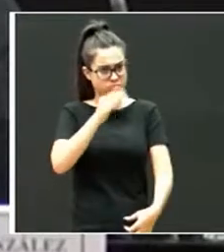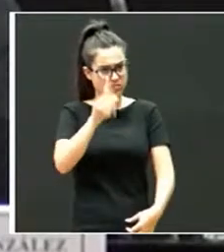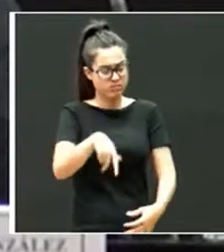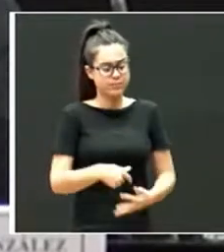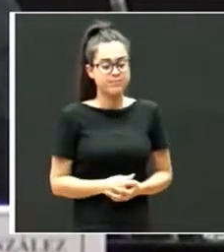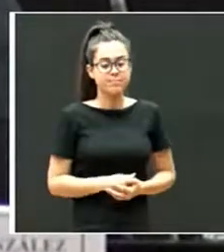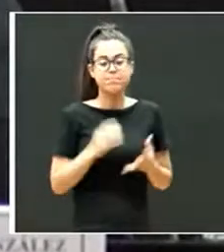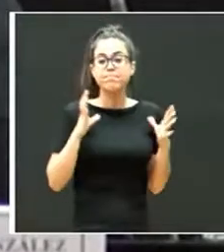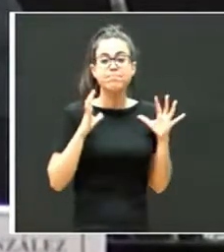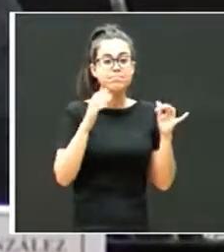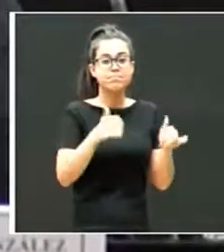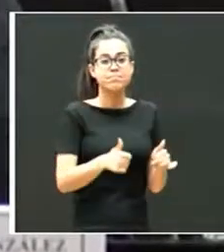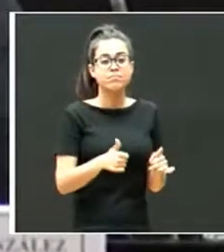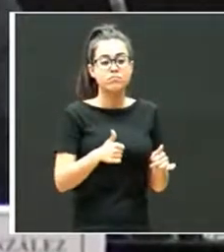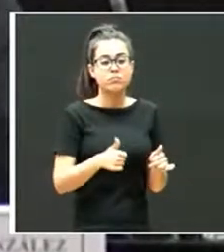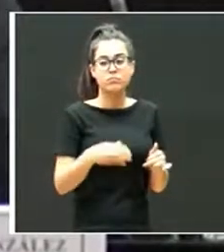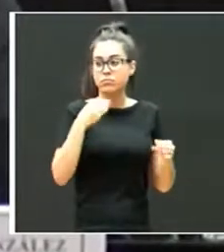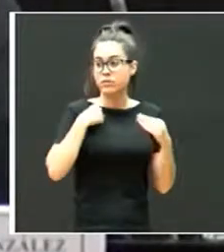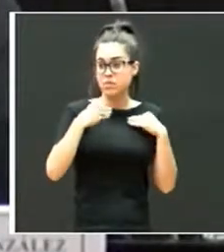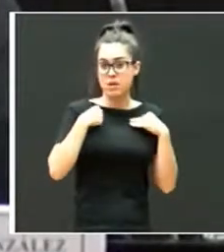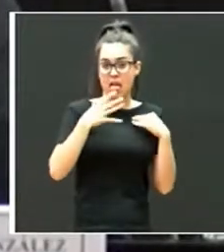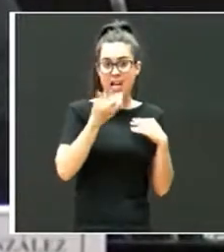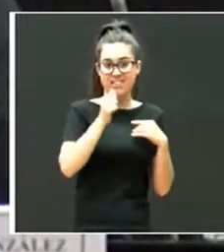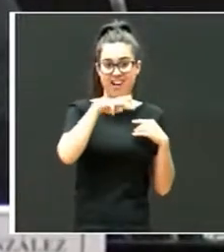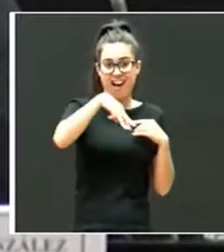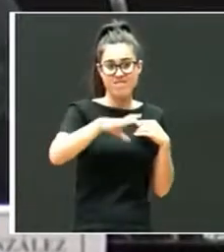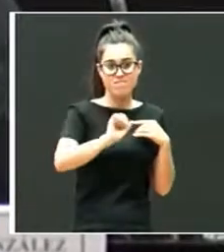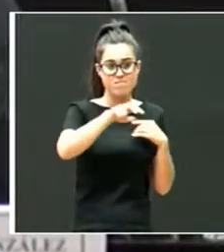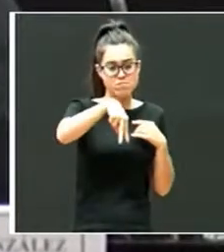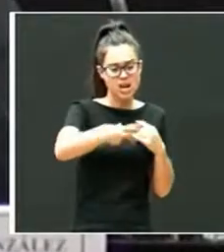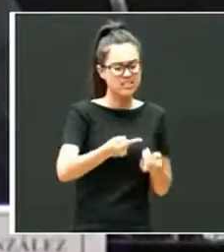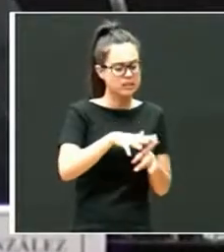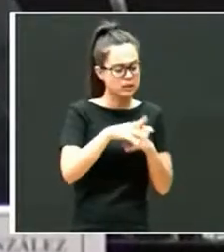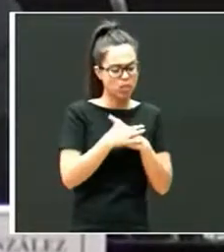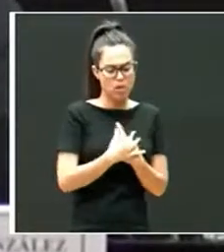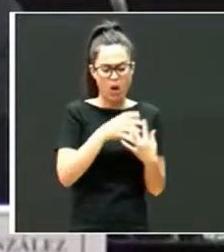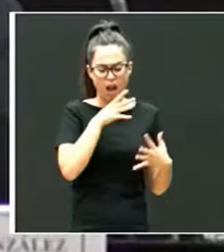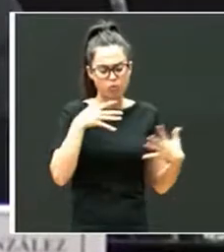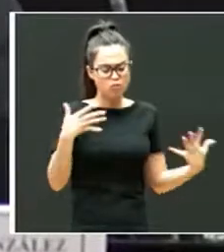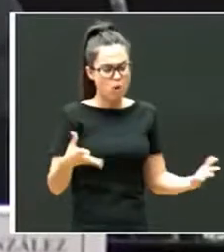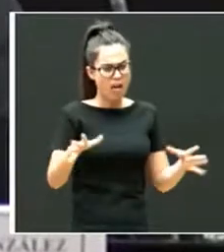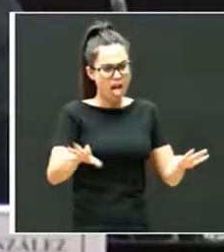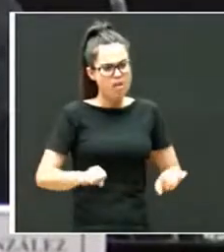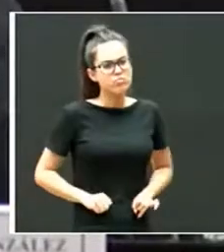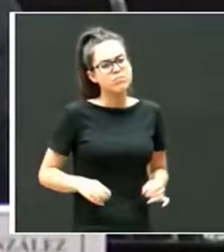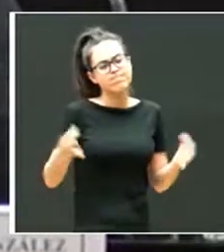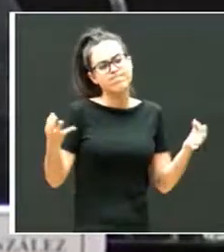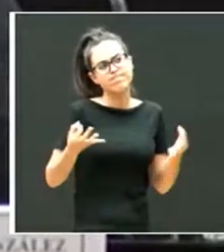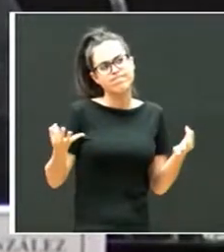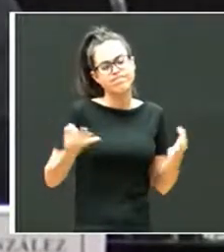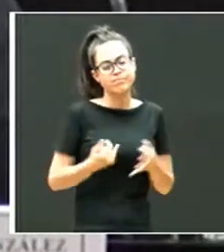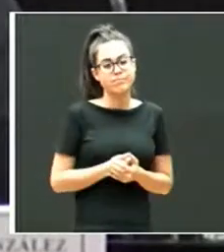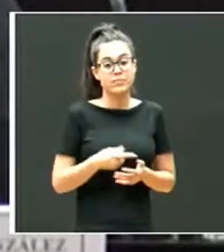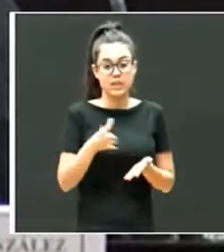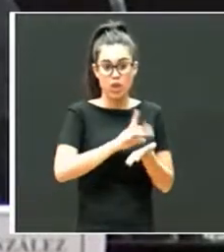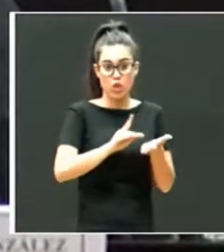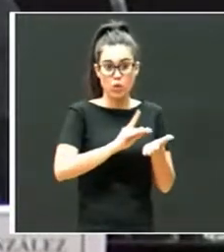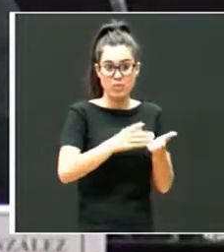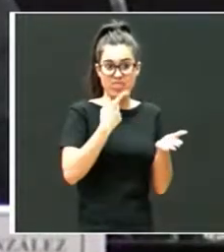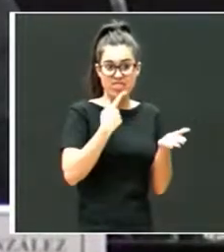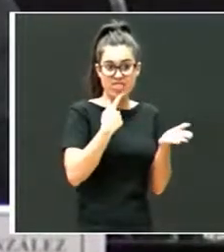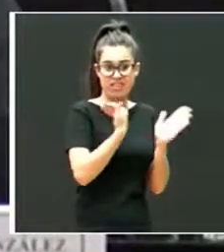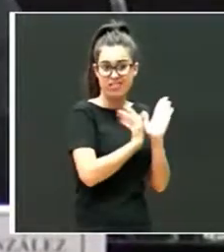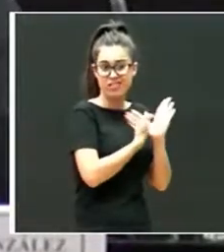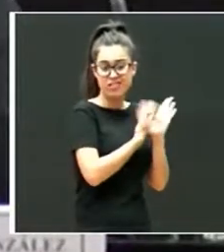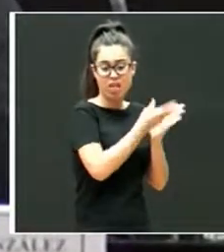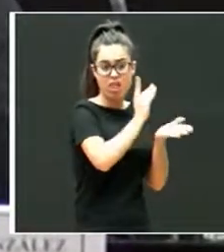por el principio, por lo que me preguntaba Carmen, de cuál es la situación actual en la adopción, en el propio documento aparecen algunos